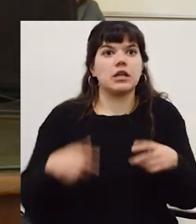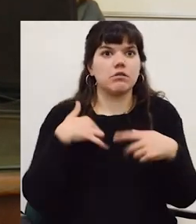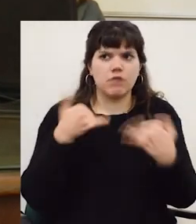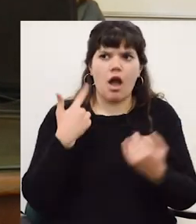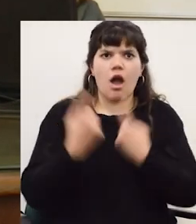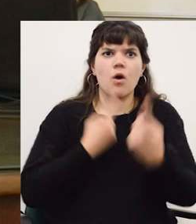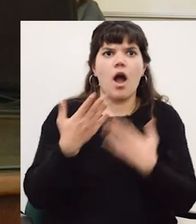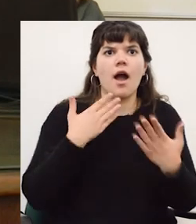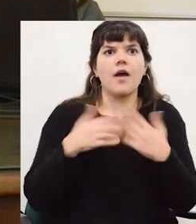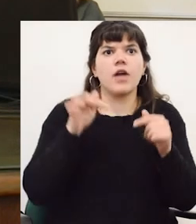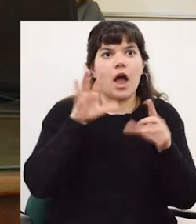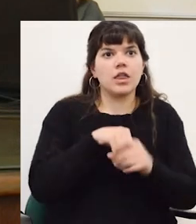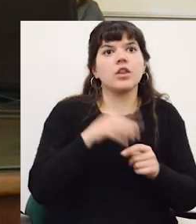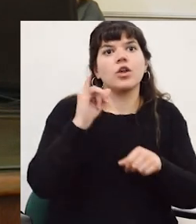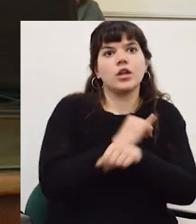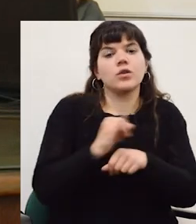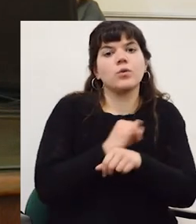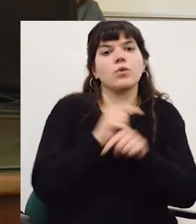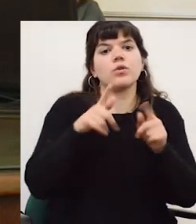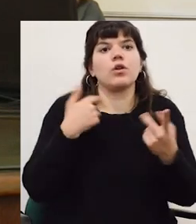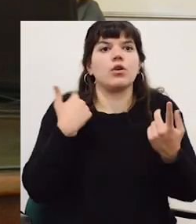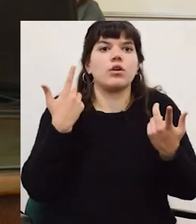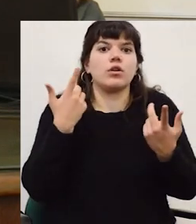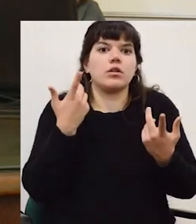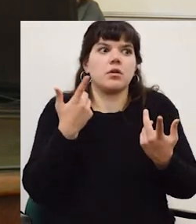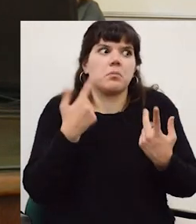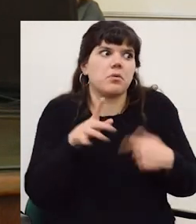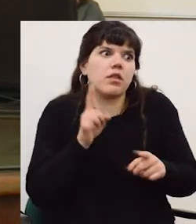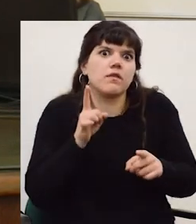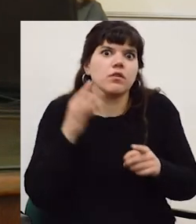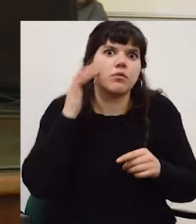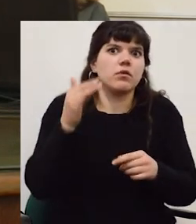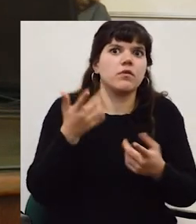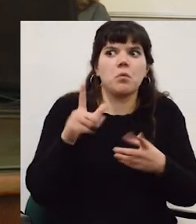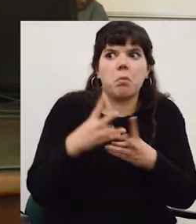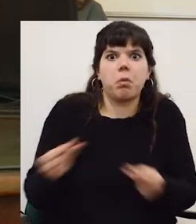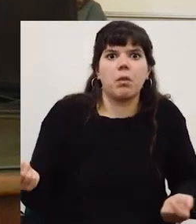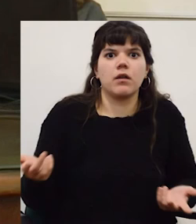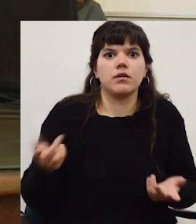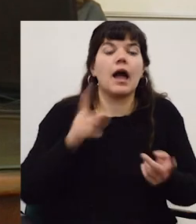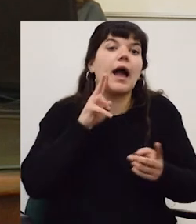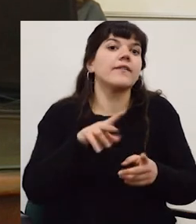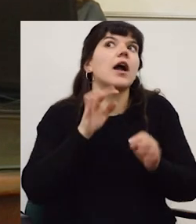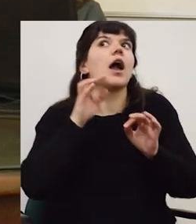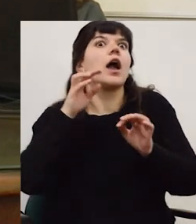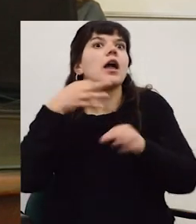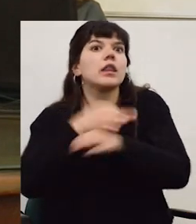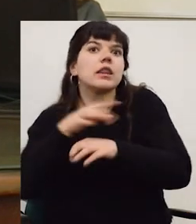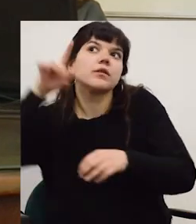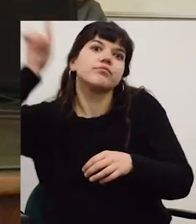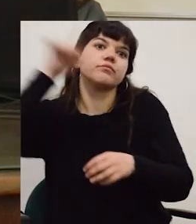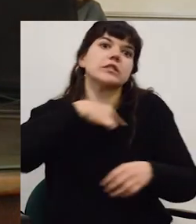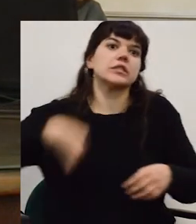batada de gente y alguna vez hablamos con algo docente acá en el instituto y dice el mundo no bastante docente esa China